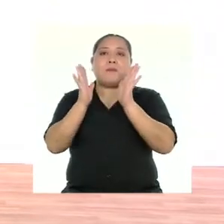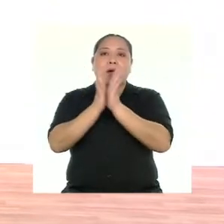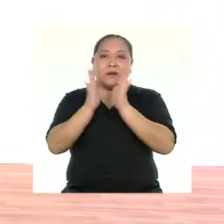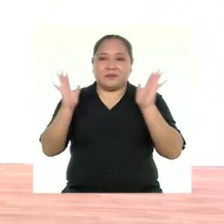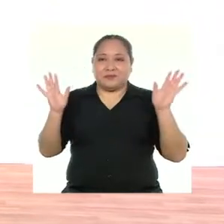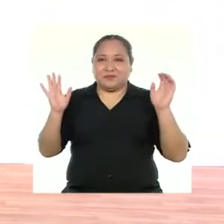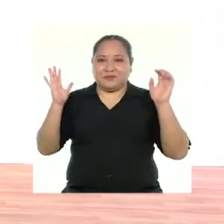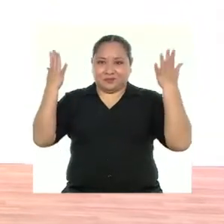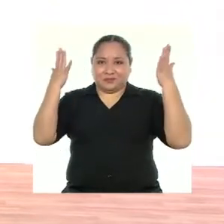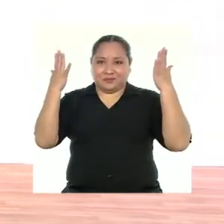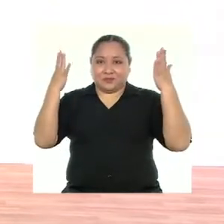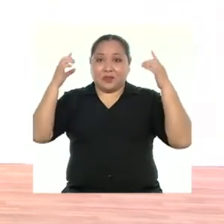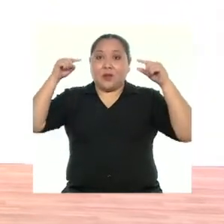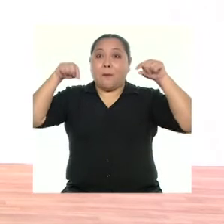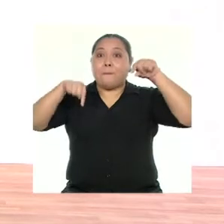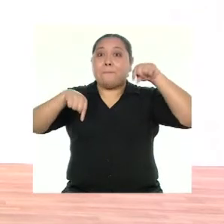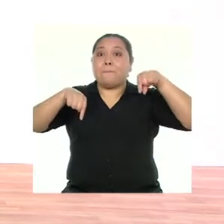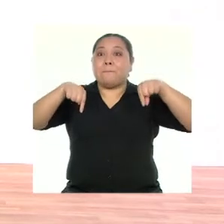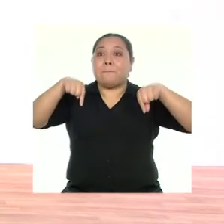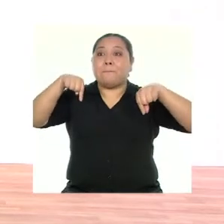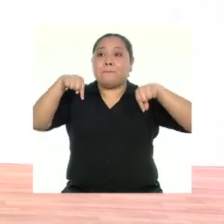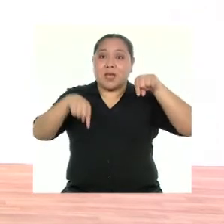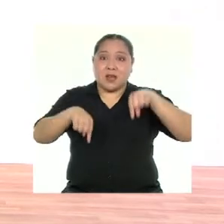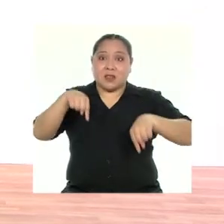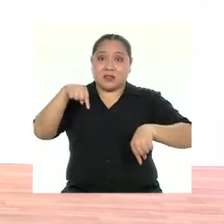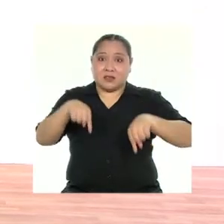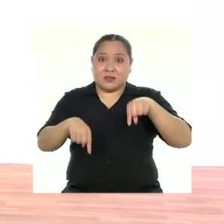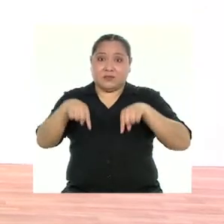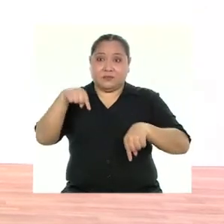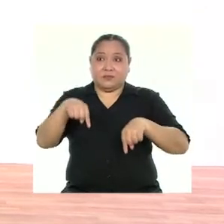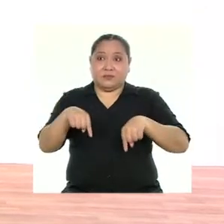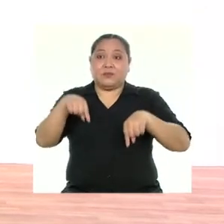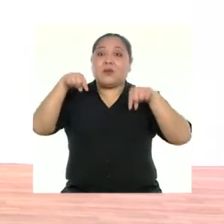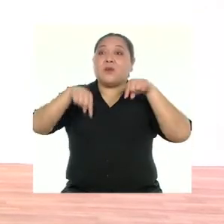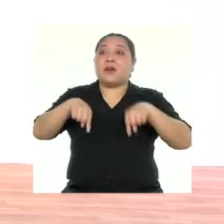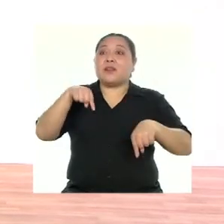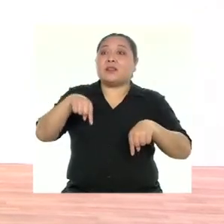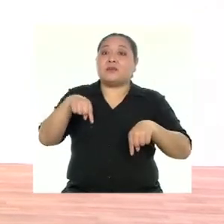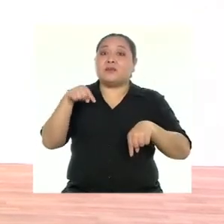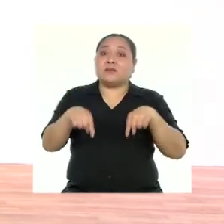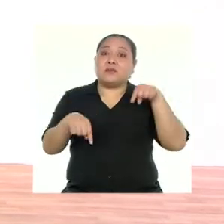Y cuando diga piernas, lo haremos con las piernas. Piernas.